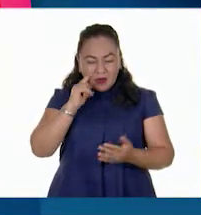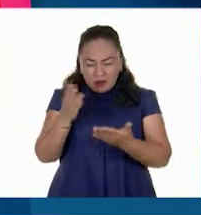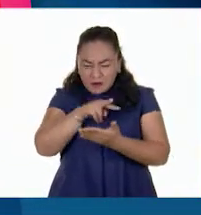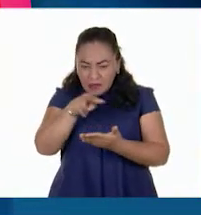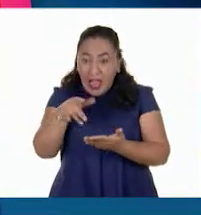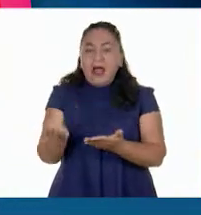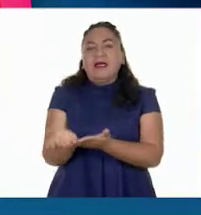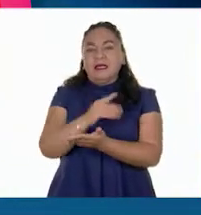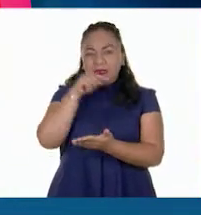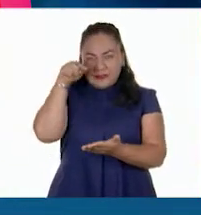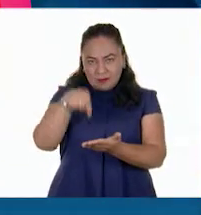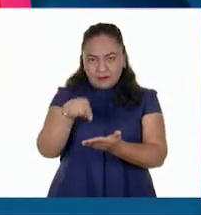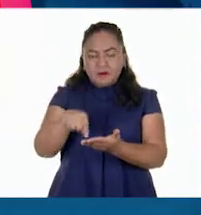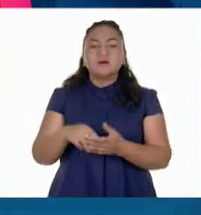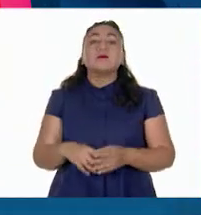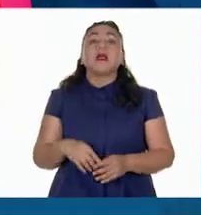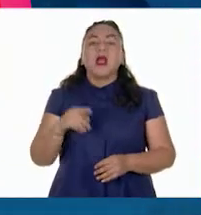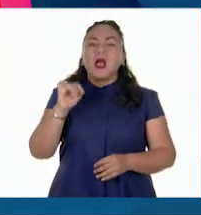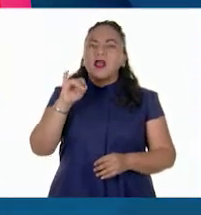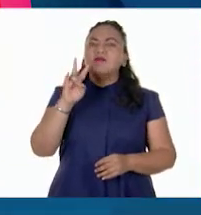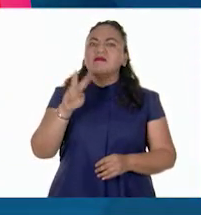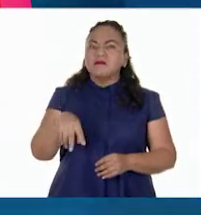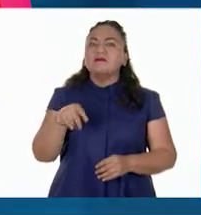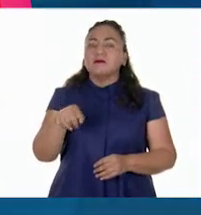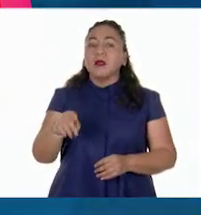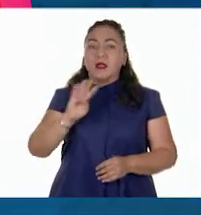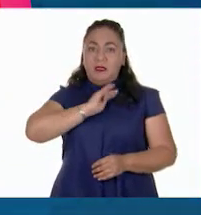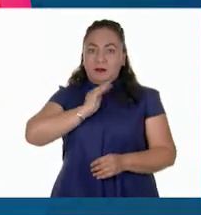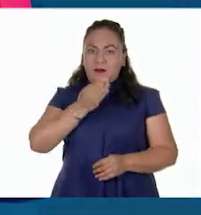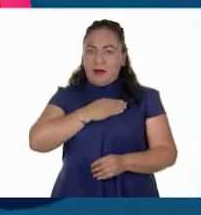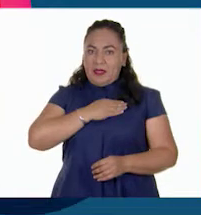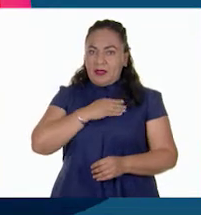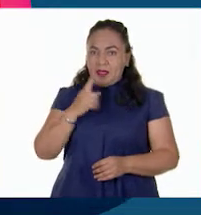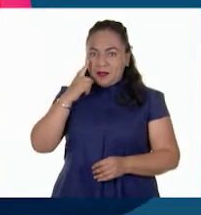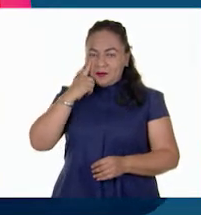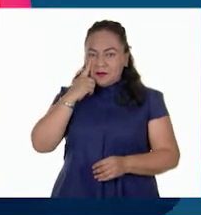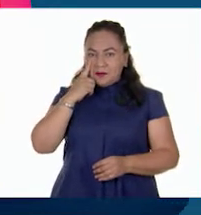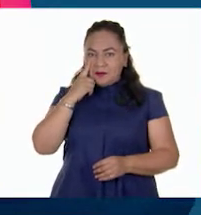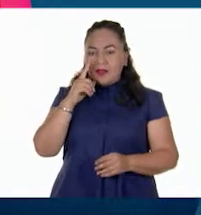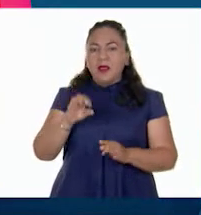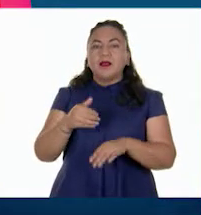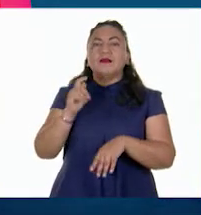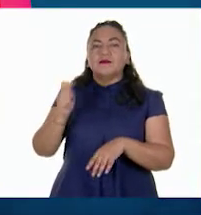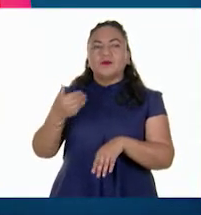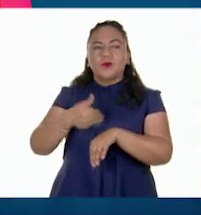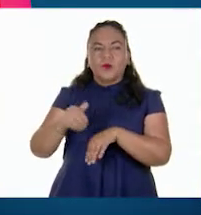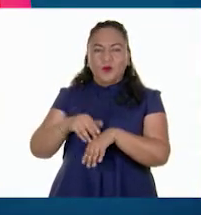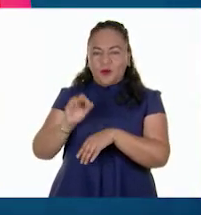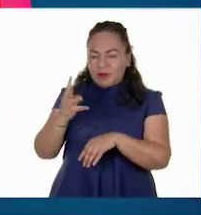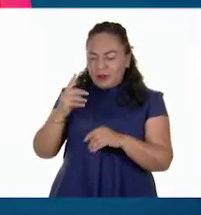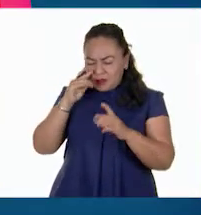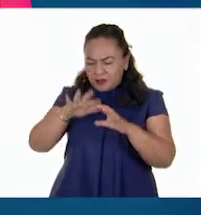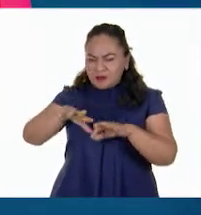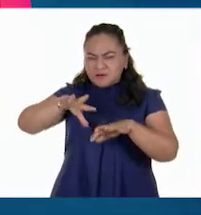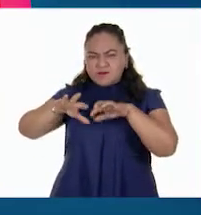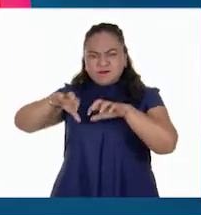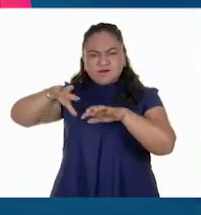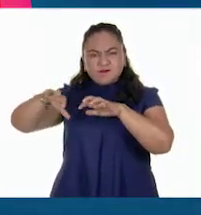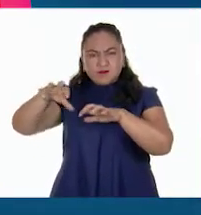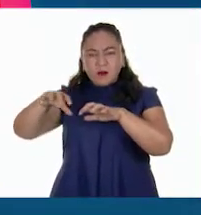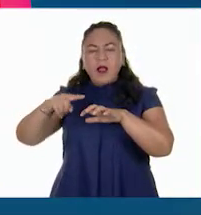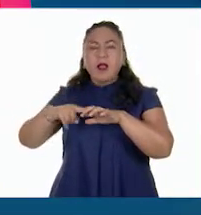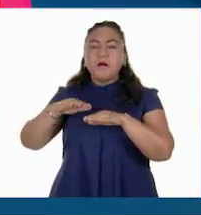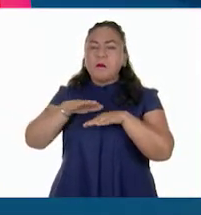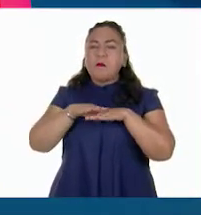favor, podemos observar que en España, de acuerdo con lo que se indica en la simbología, se trata de relieve con poca